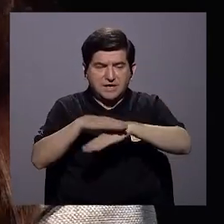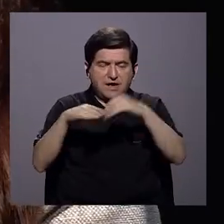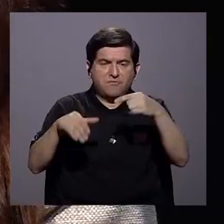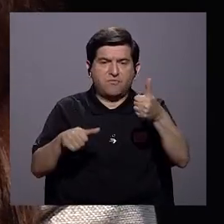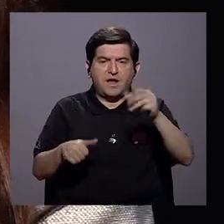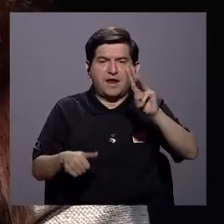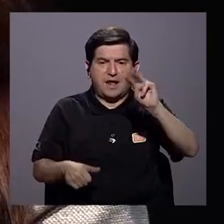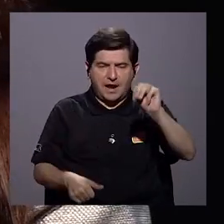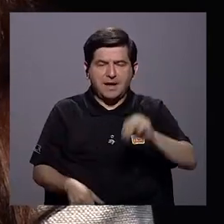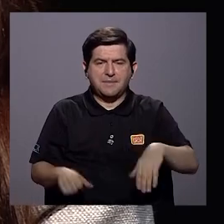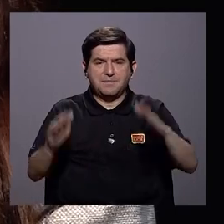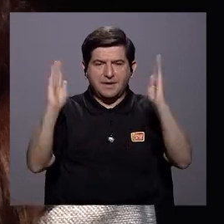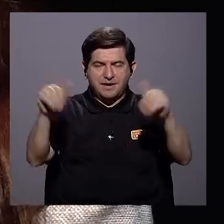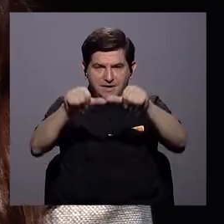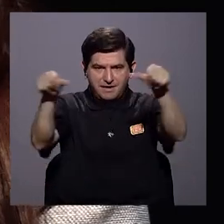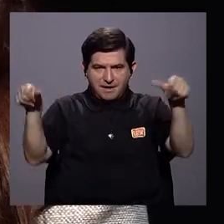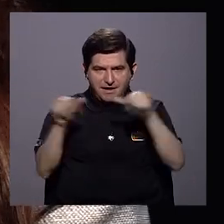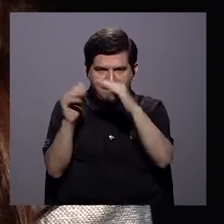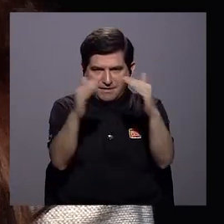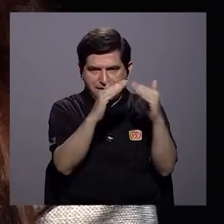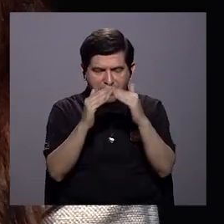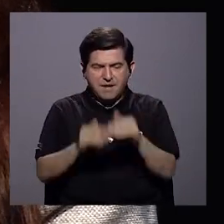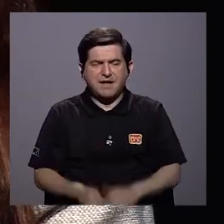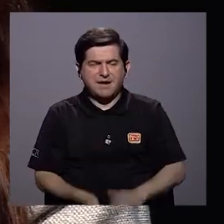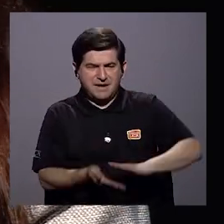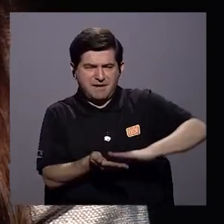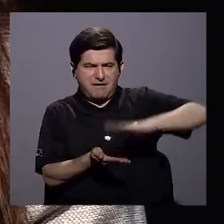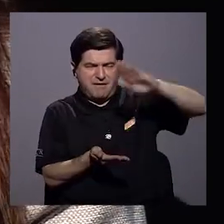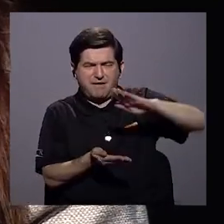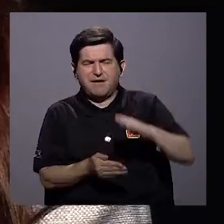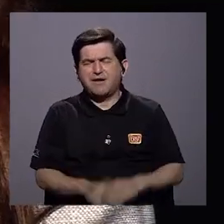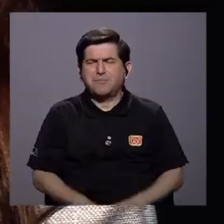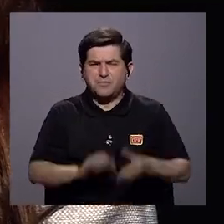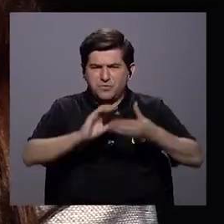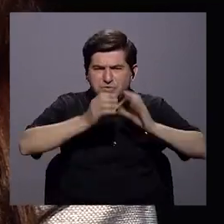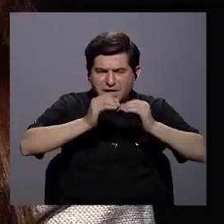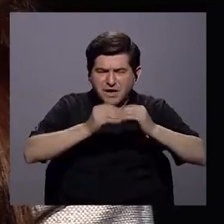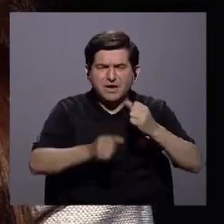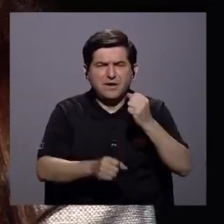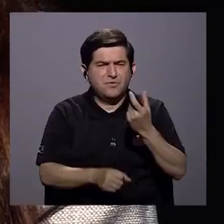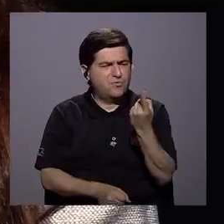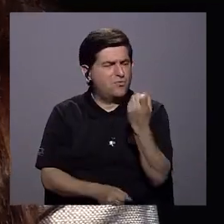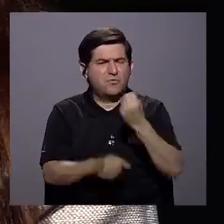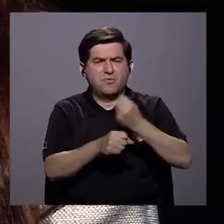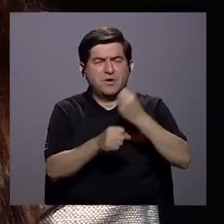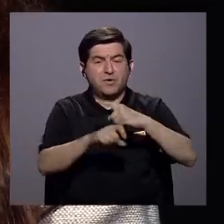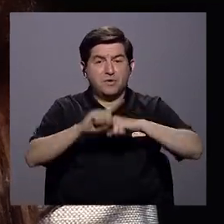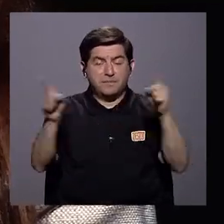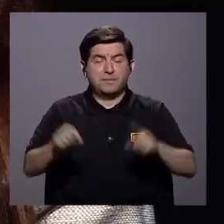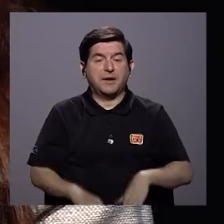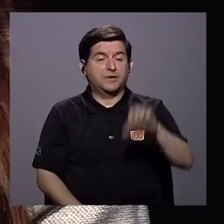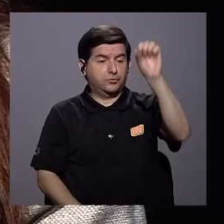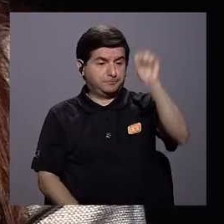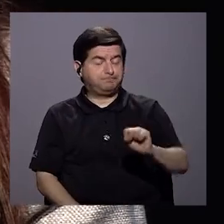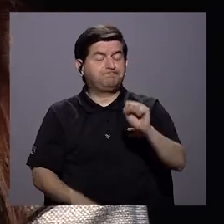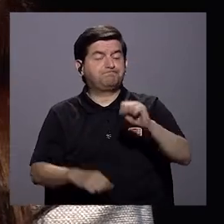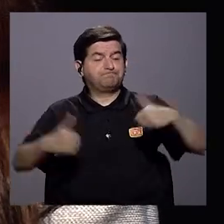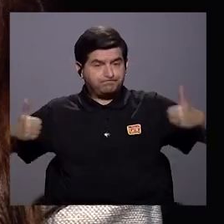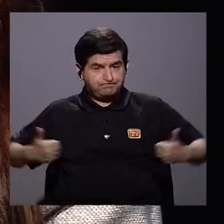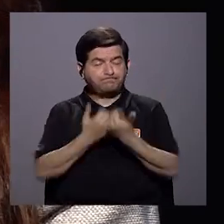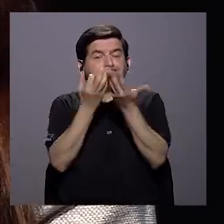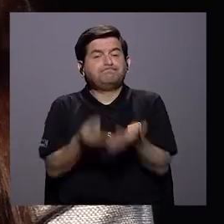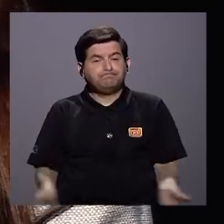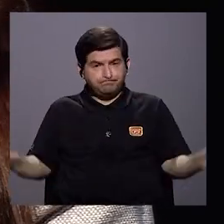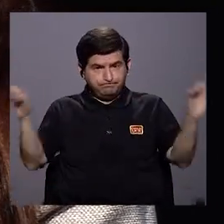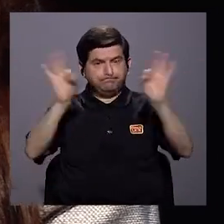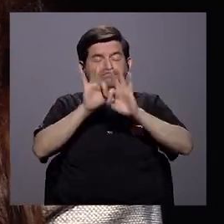del GAM con algunos indicadores de aumento del desempleo, creo que en la región Brunca tenemos un reto muy importante precisamente